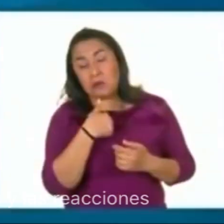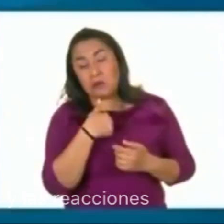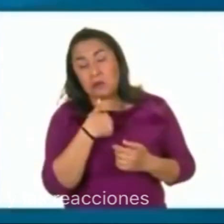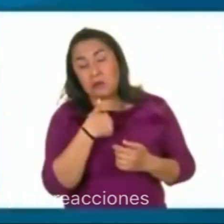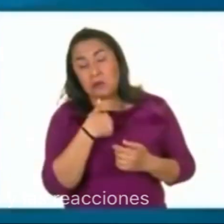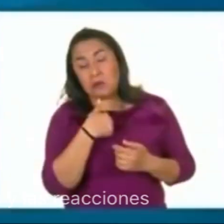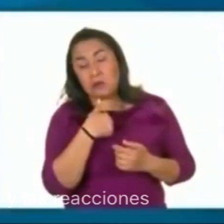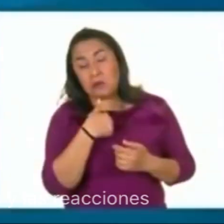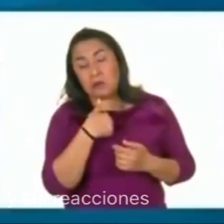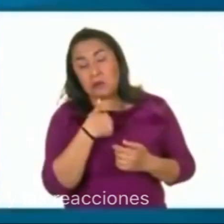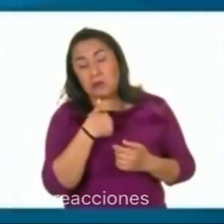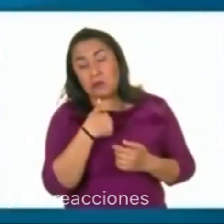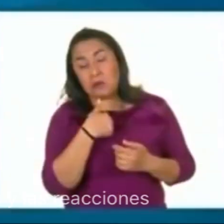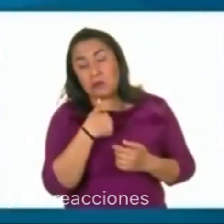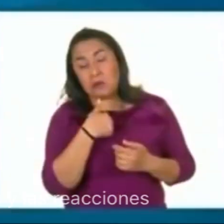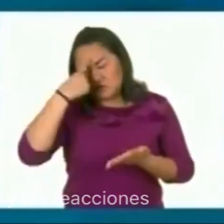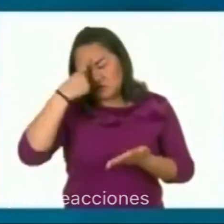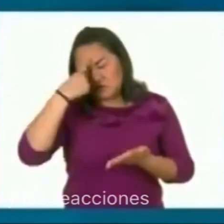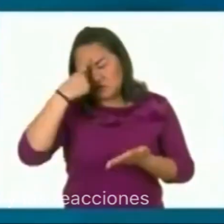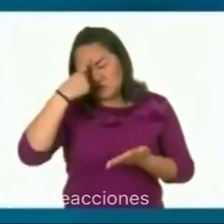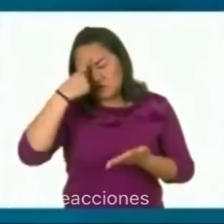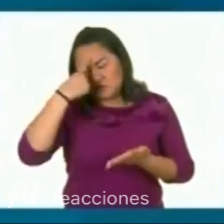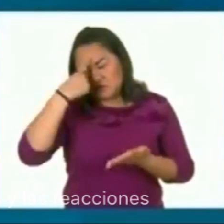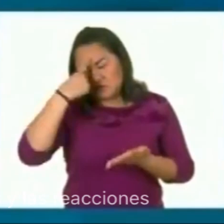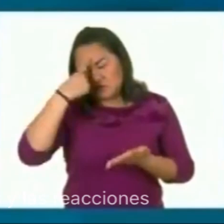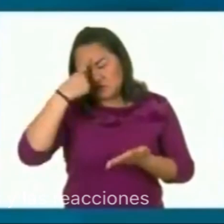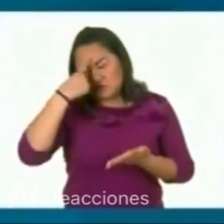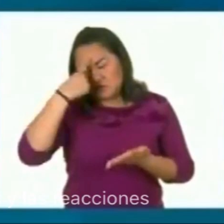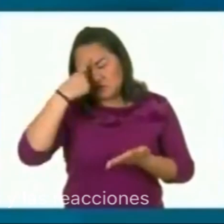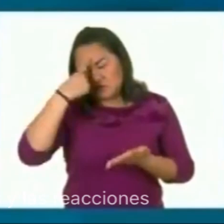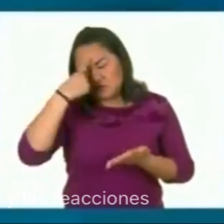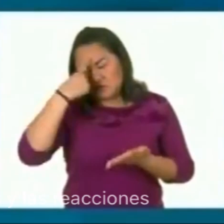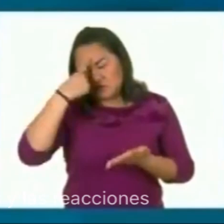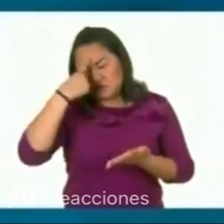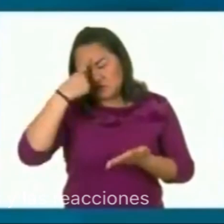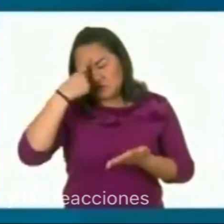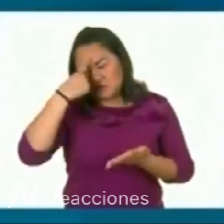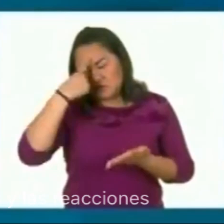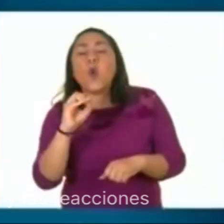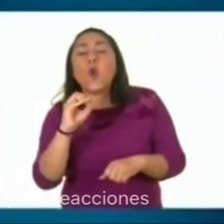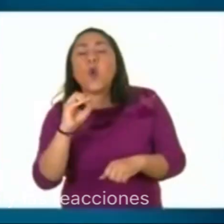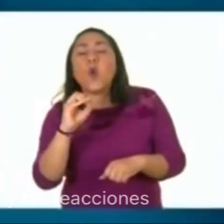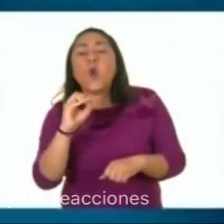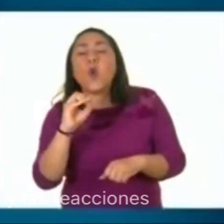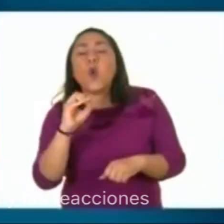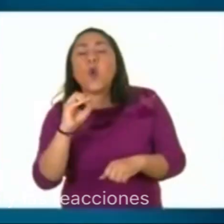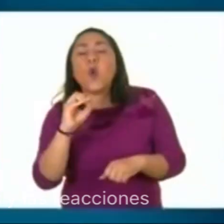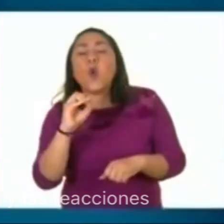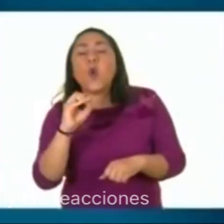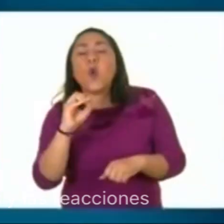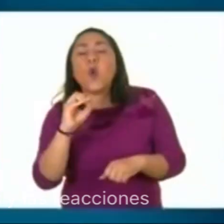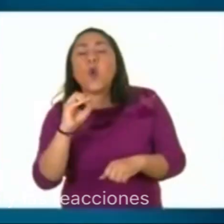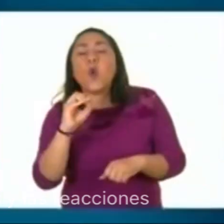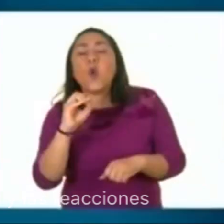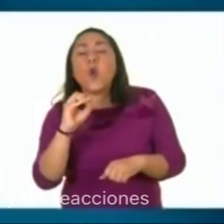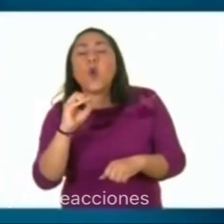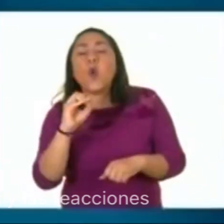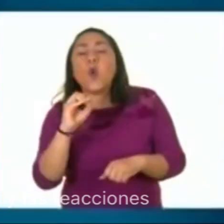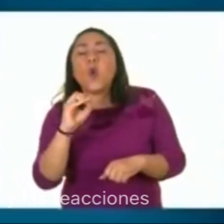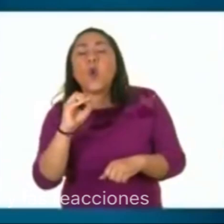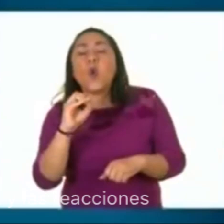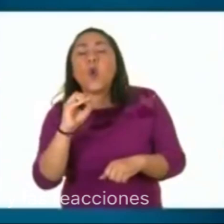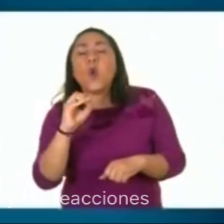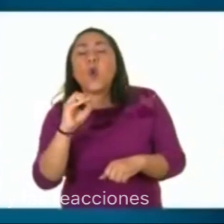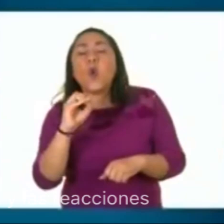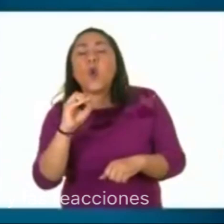maltrato a las mujeres. Una muy importante que está en contingencia es la de salir con cubrebocas, no solo para cuidarnos